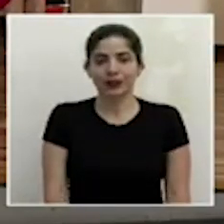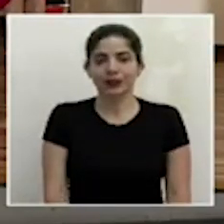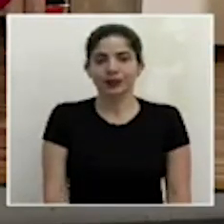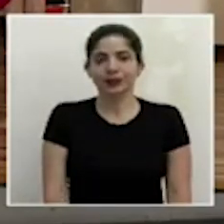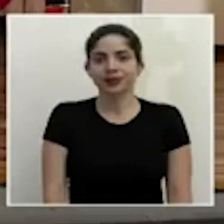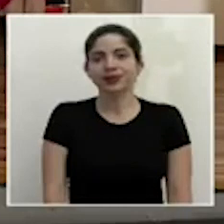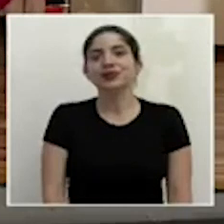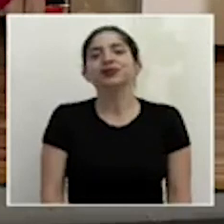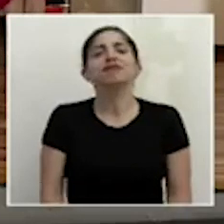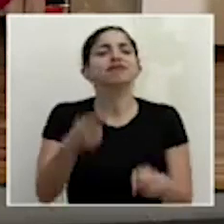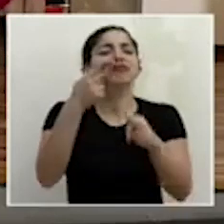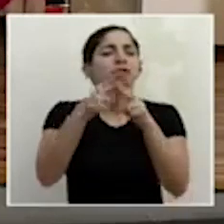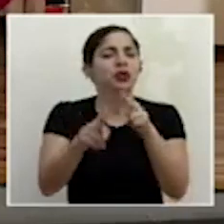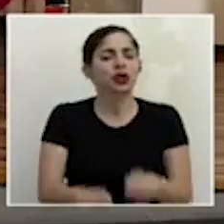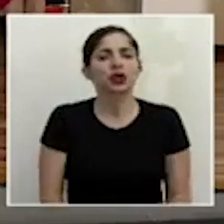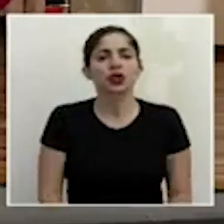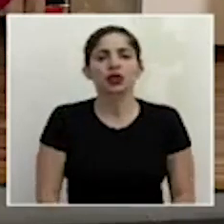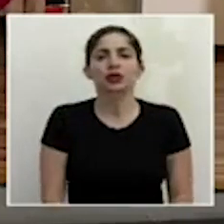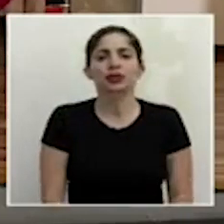muy breve